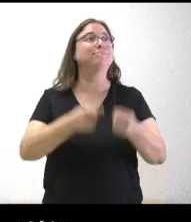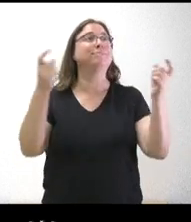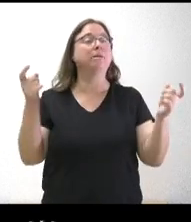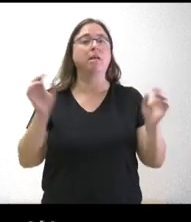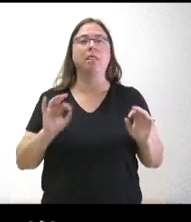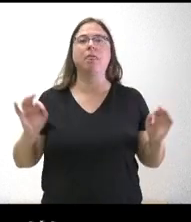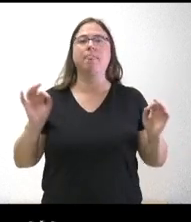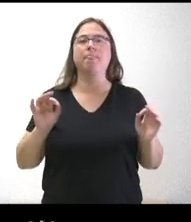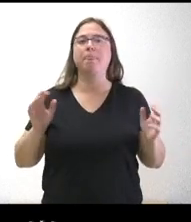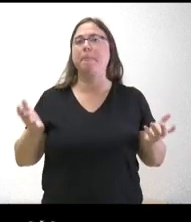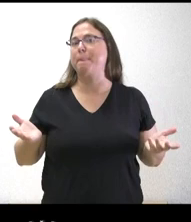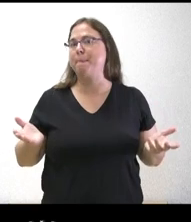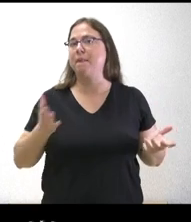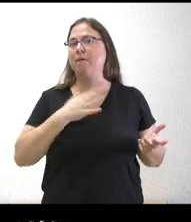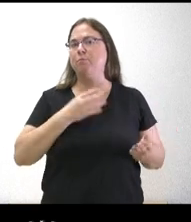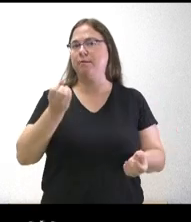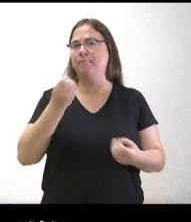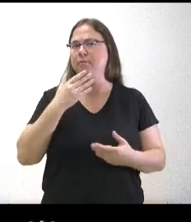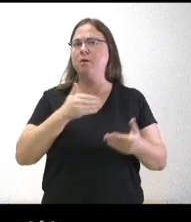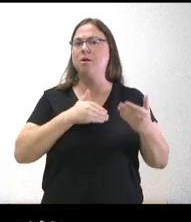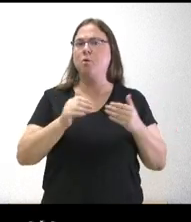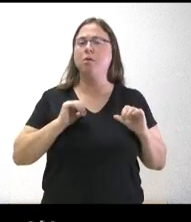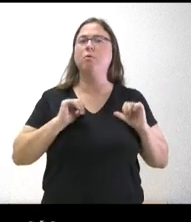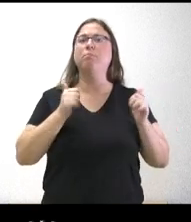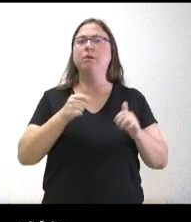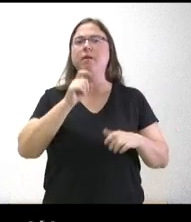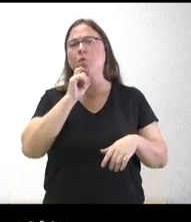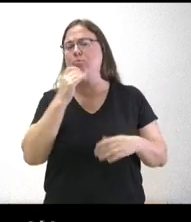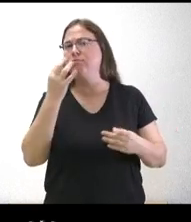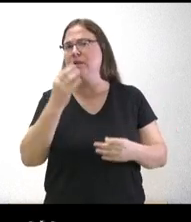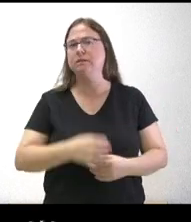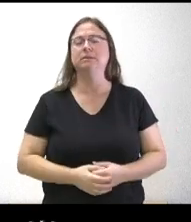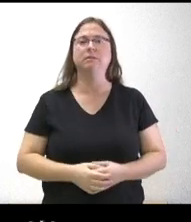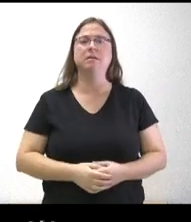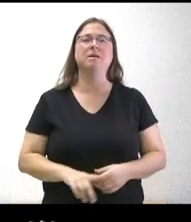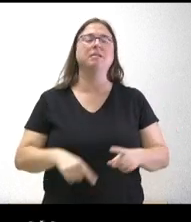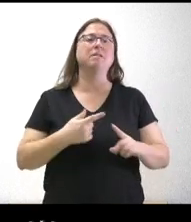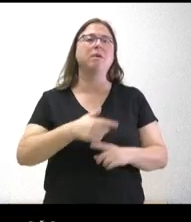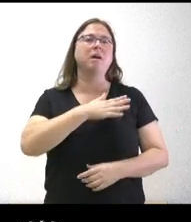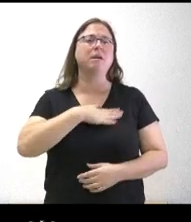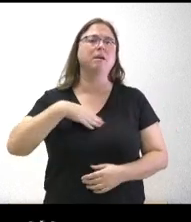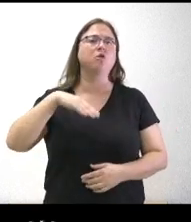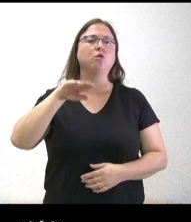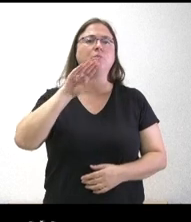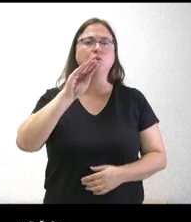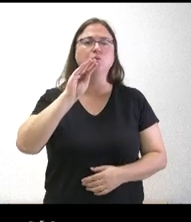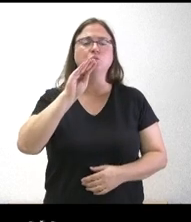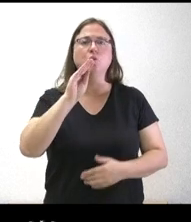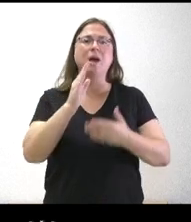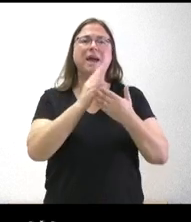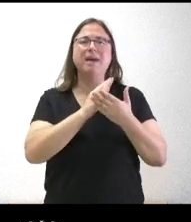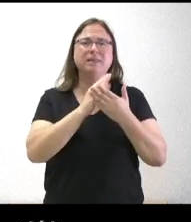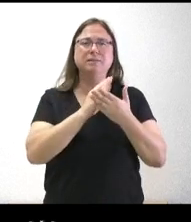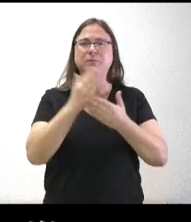sé si nos puede comentar cuándo va a empezar y en qué va a consistir y le quería preguntar también por su estudio el estudio que